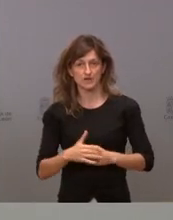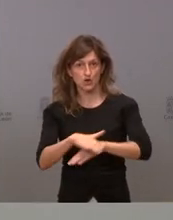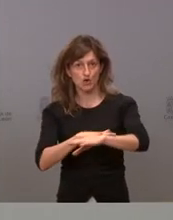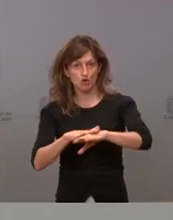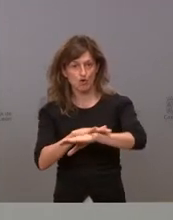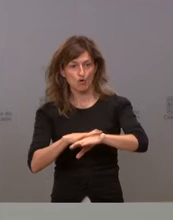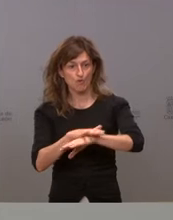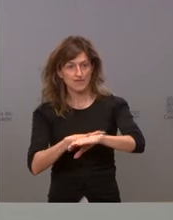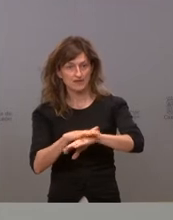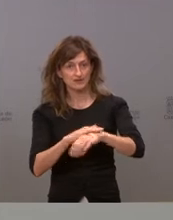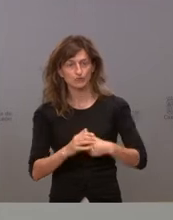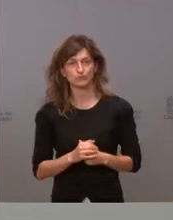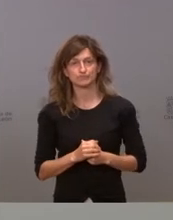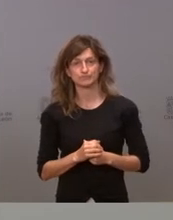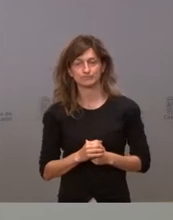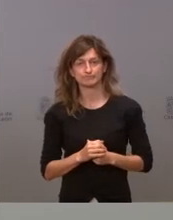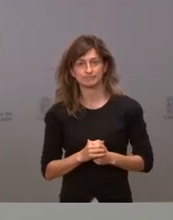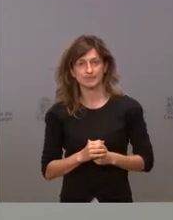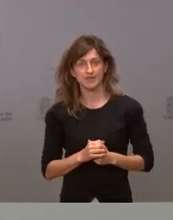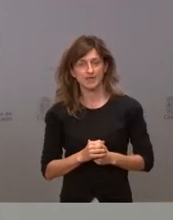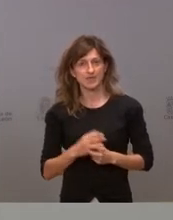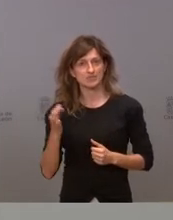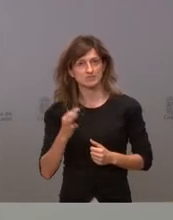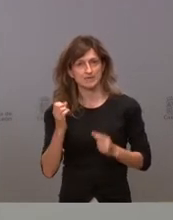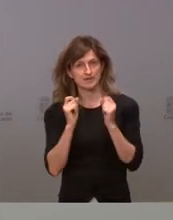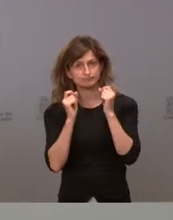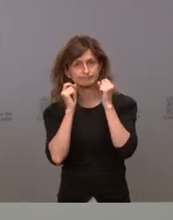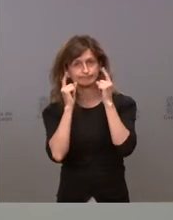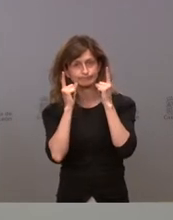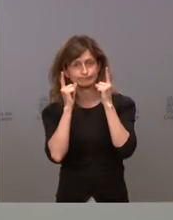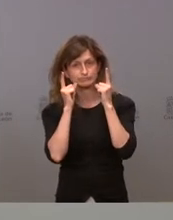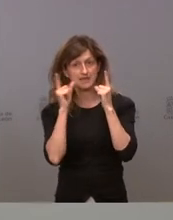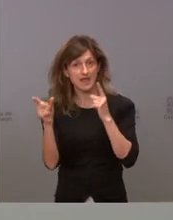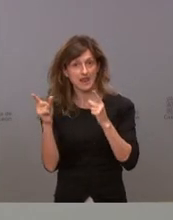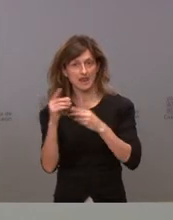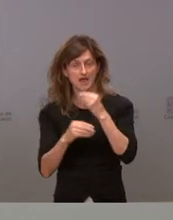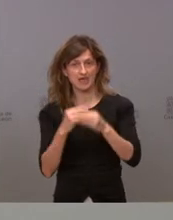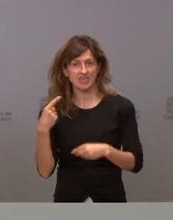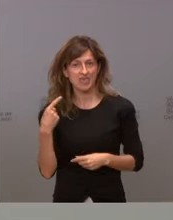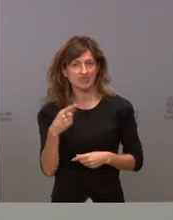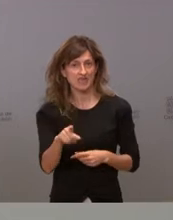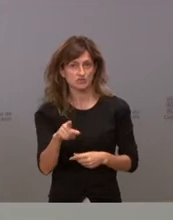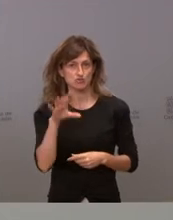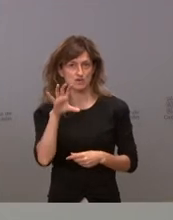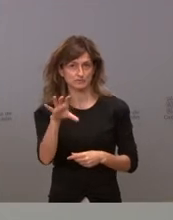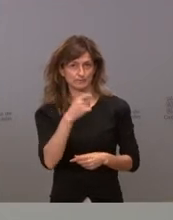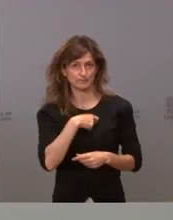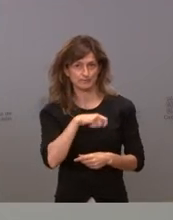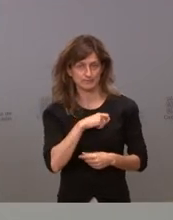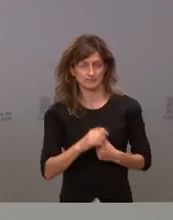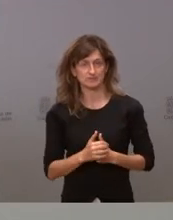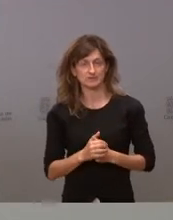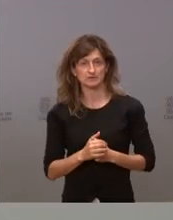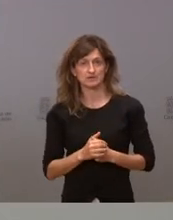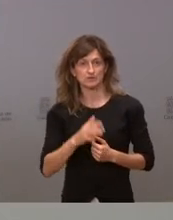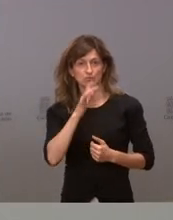que fuera consciente del terrible daño que se está haciendo a nuestra nación con